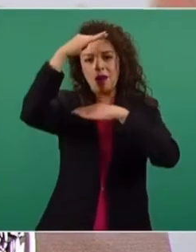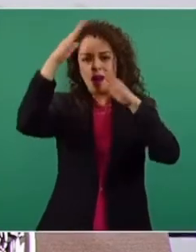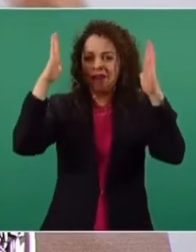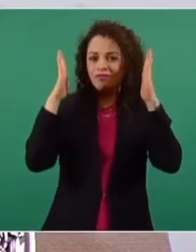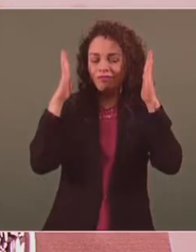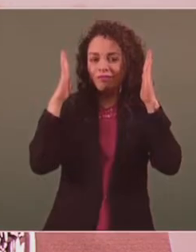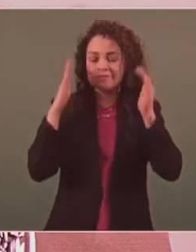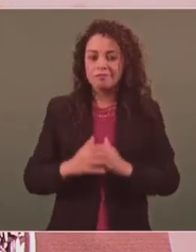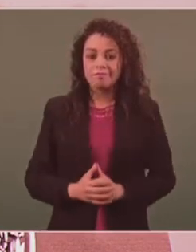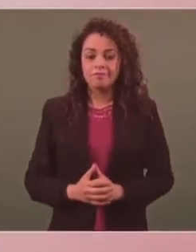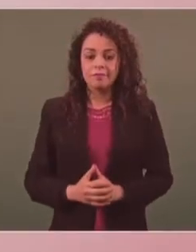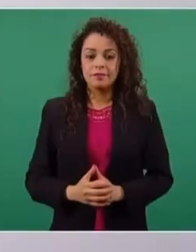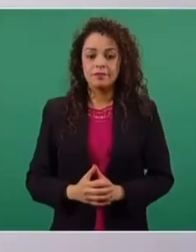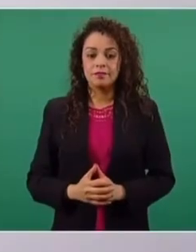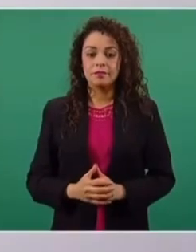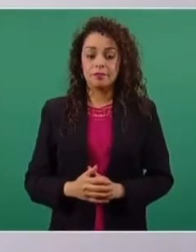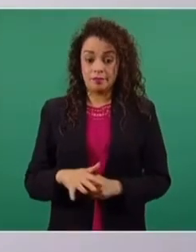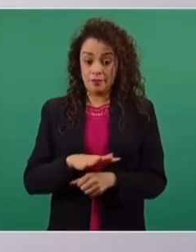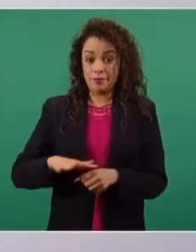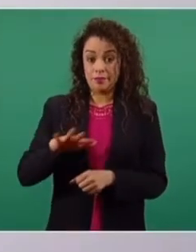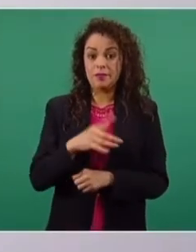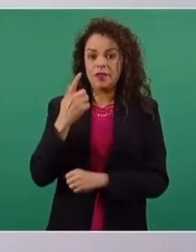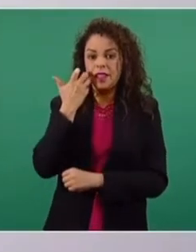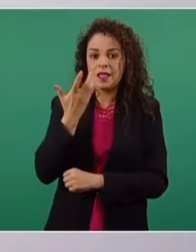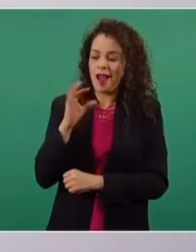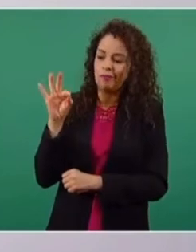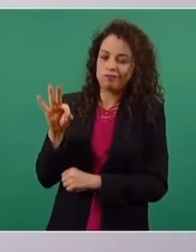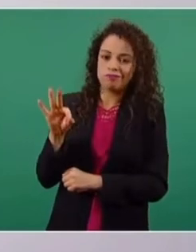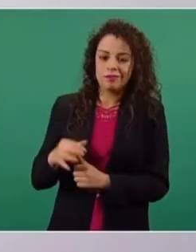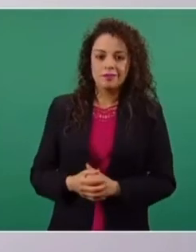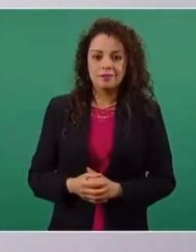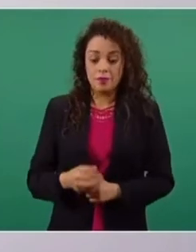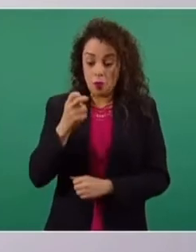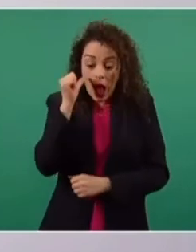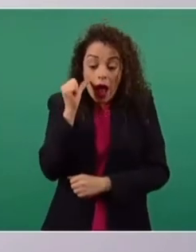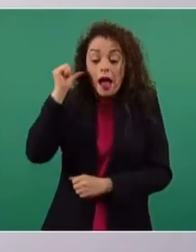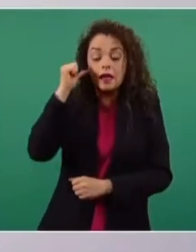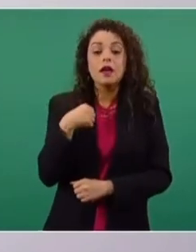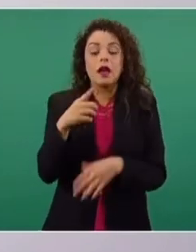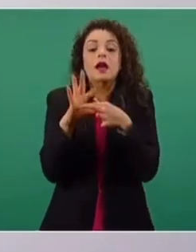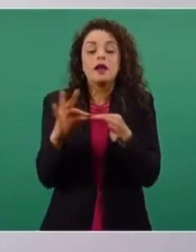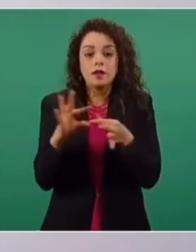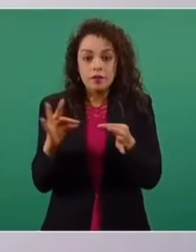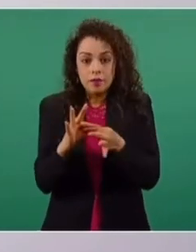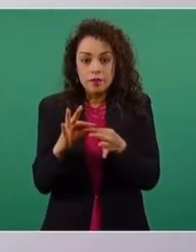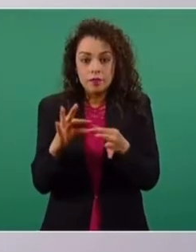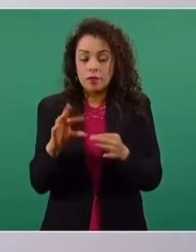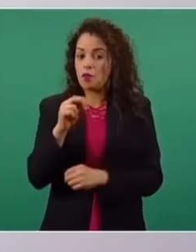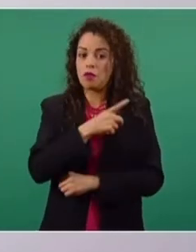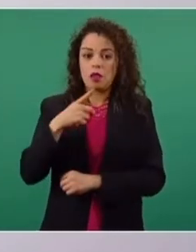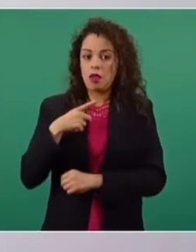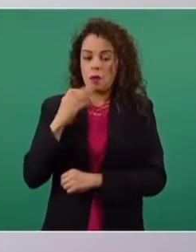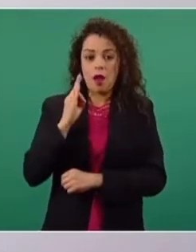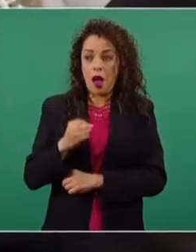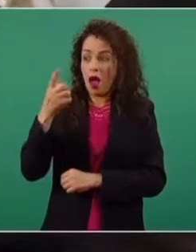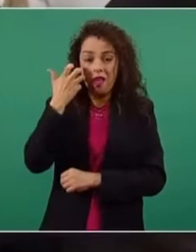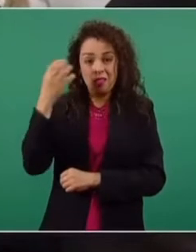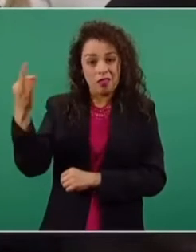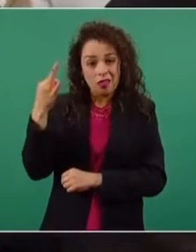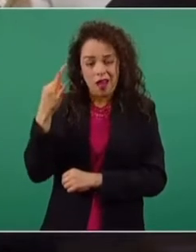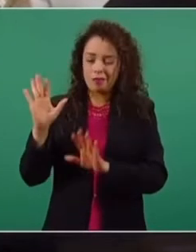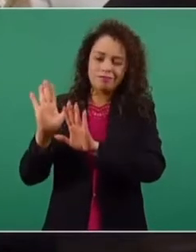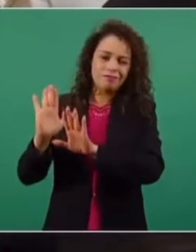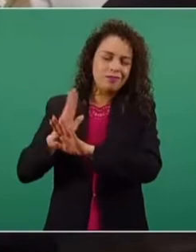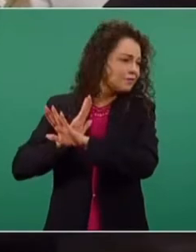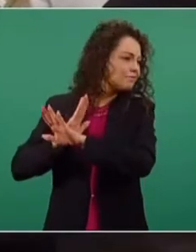Y es todo un acto de provocación. Entonces, ayer lo que planteé fue, no se debe de caer en la provocación. Hay que